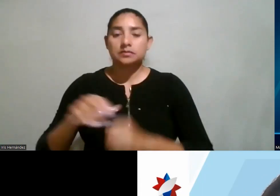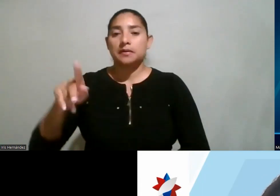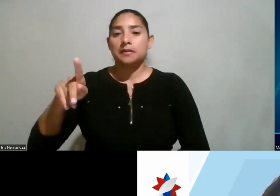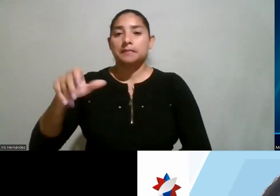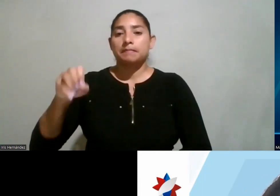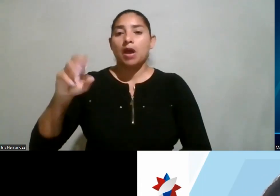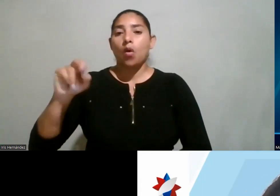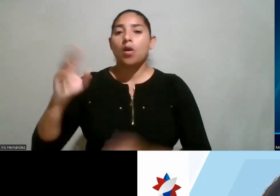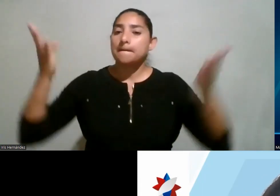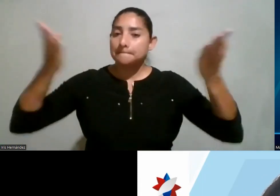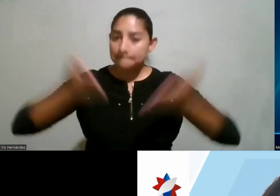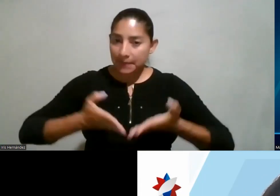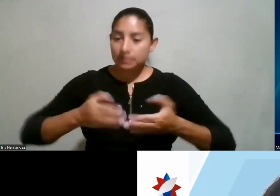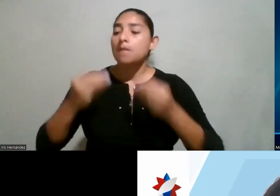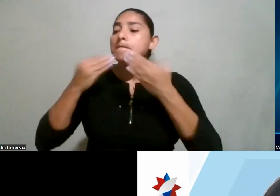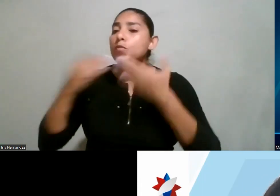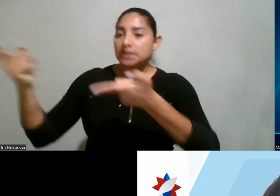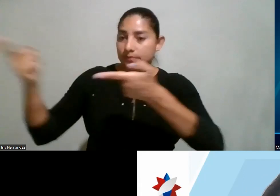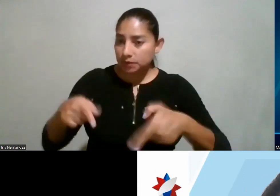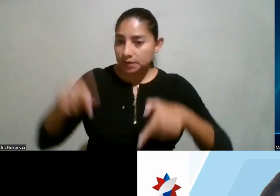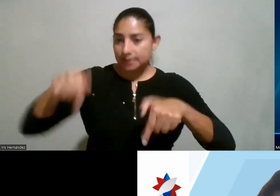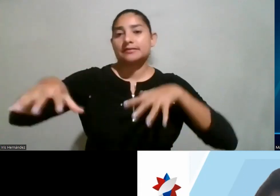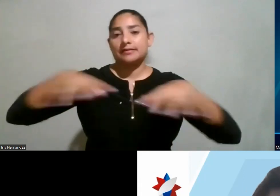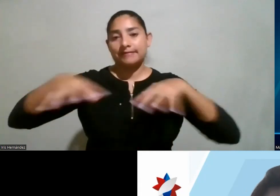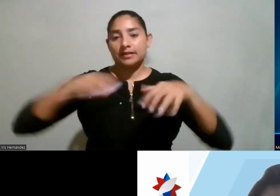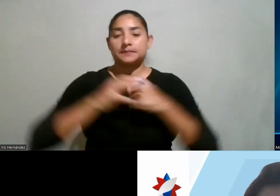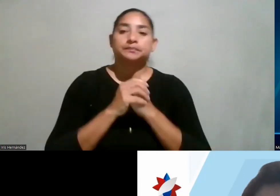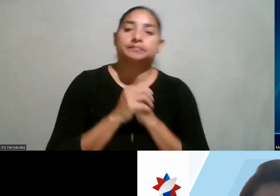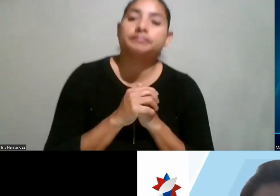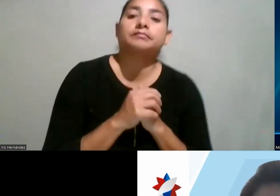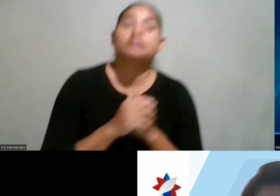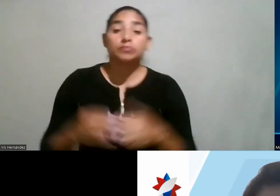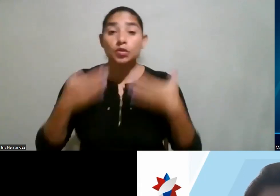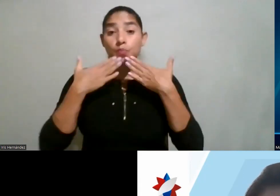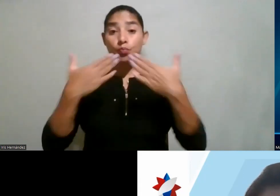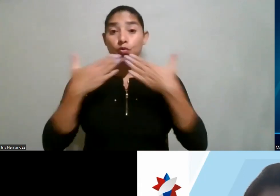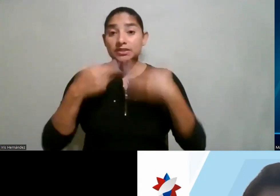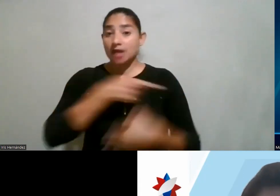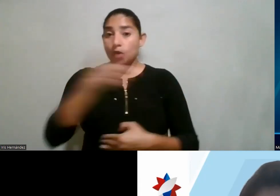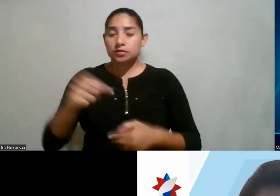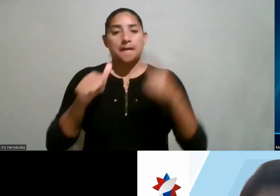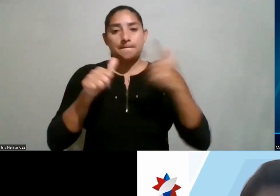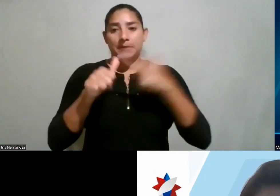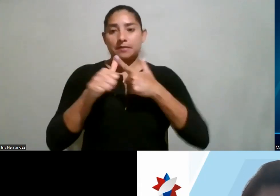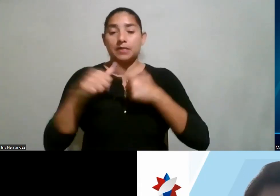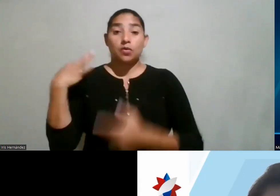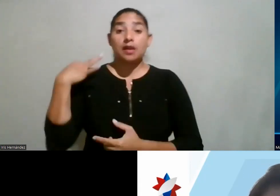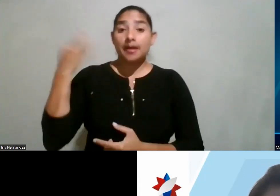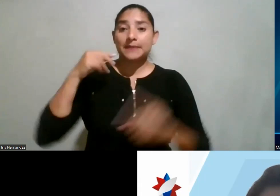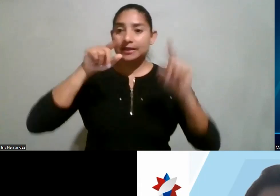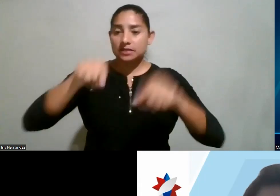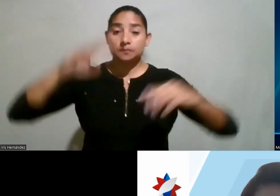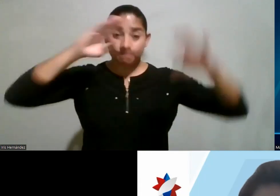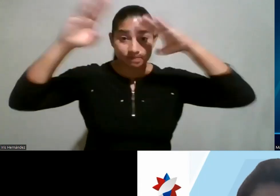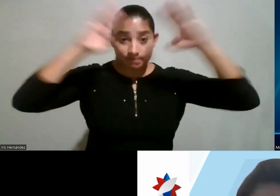Doña Paola, bienvenida. Muchas gracias por su presencia en esta actividad. Muchas gracias. Agradecerles en primer lugar la invitación. Reciba un